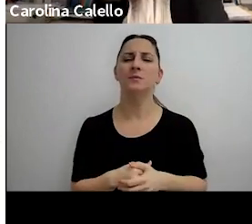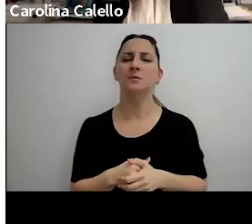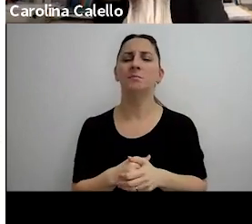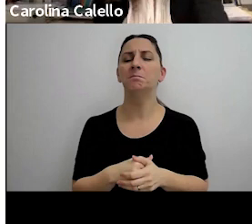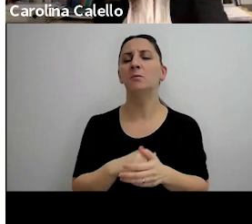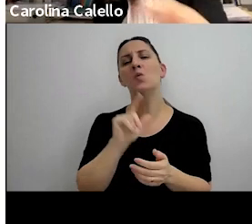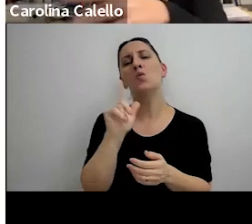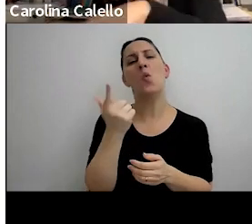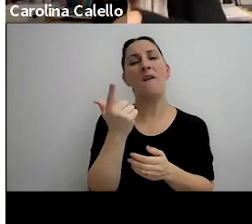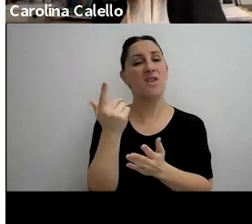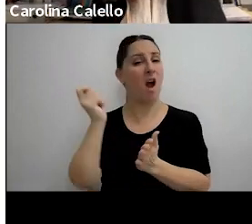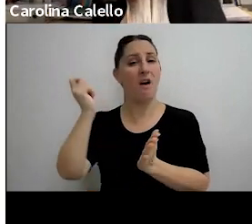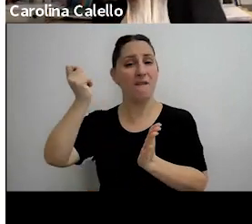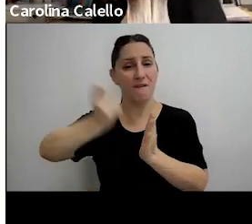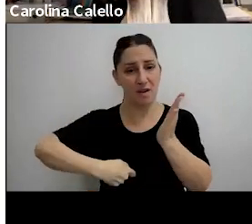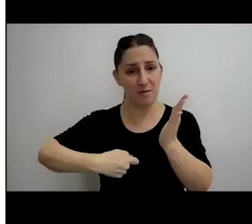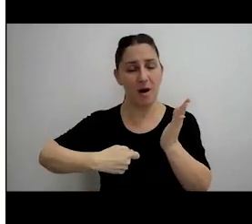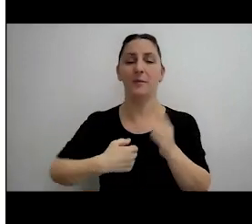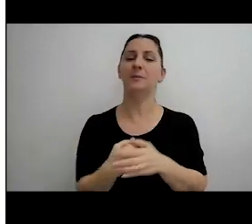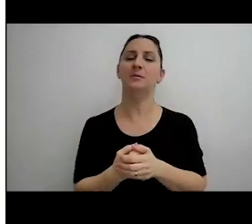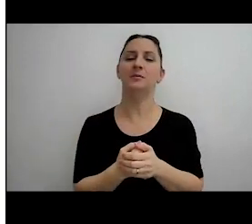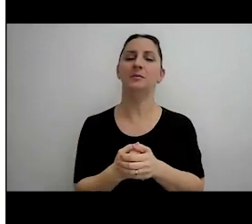no tenía la firma ni del